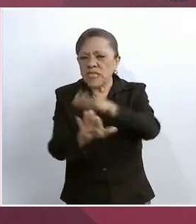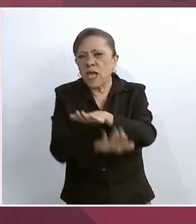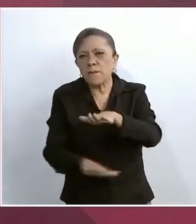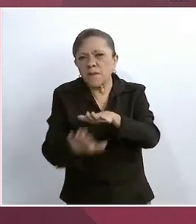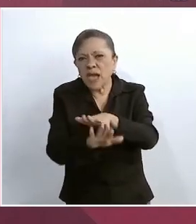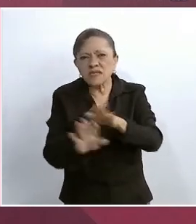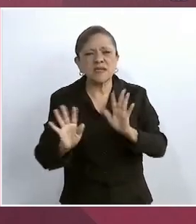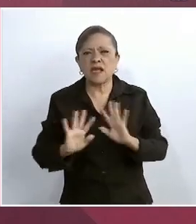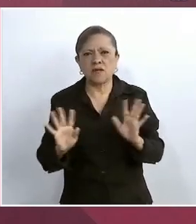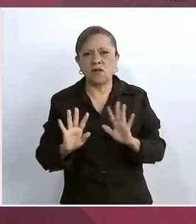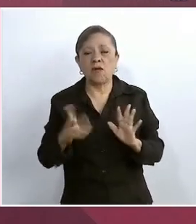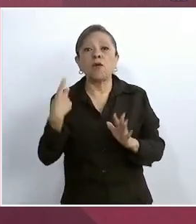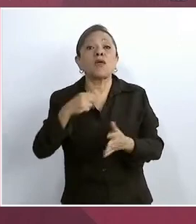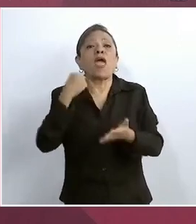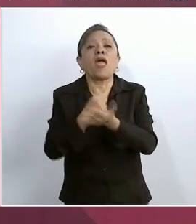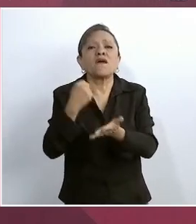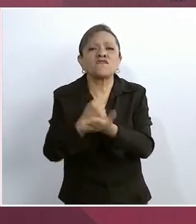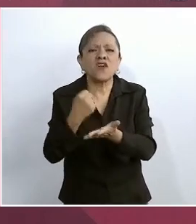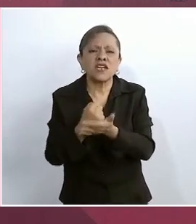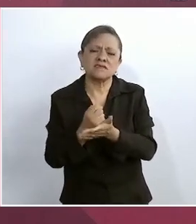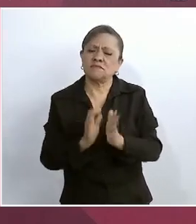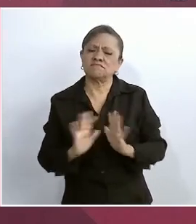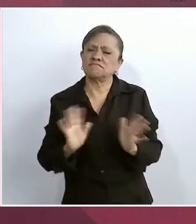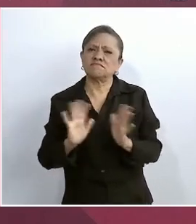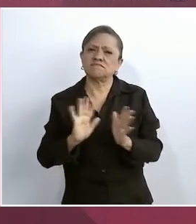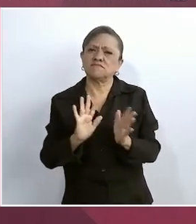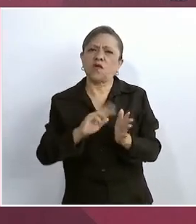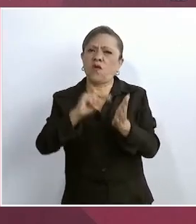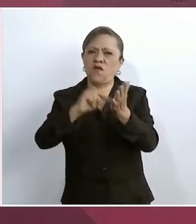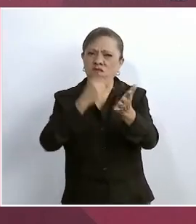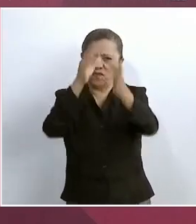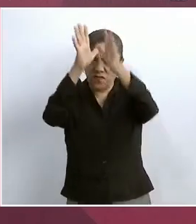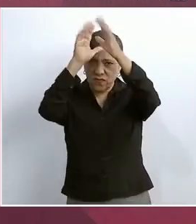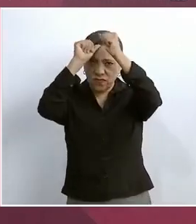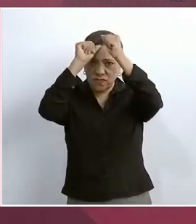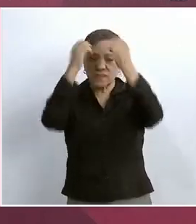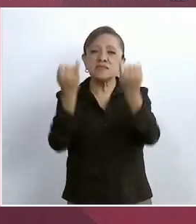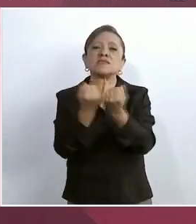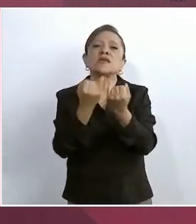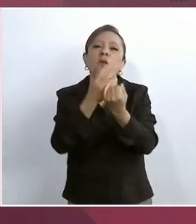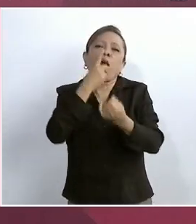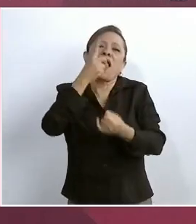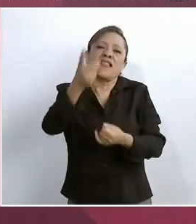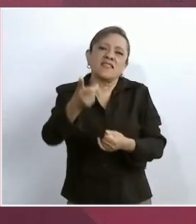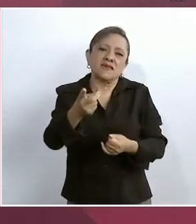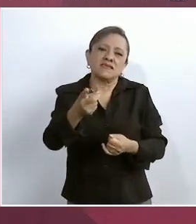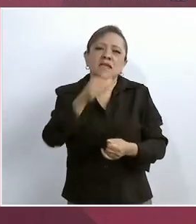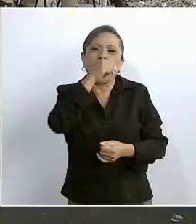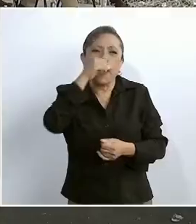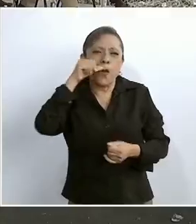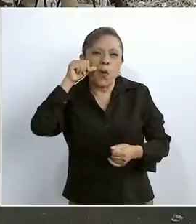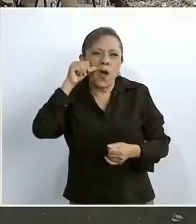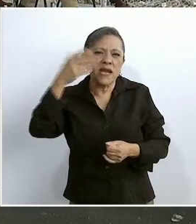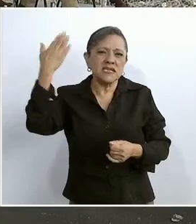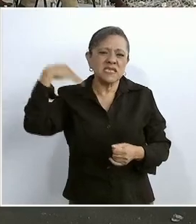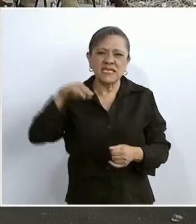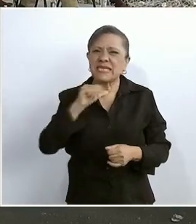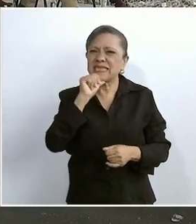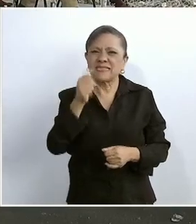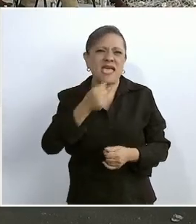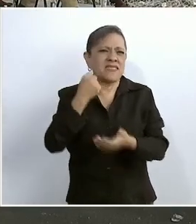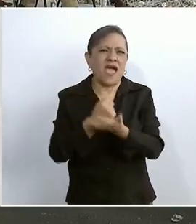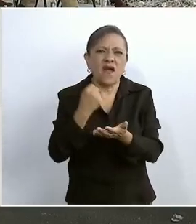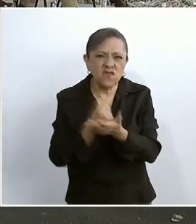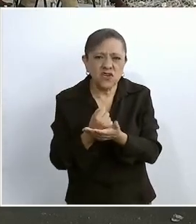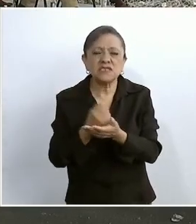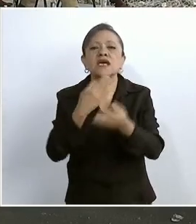por la fuerza, como decía Juárez, nada por la fuerza, todo por la razón ni el